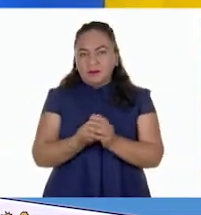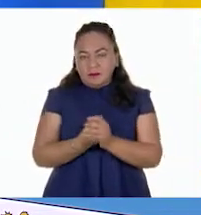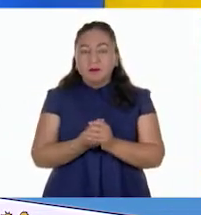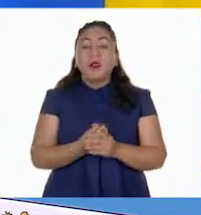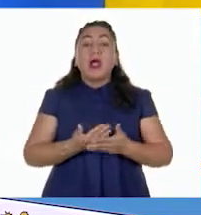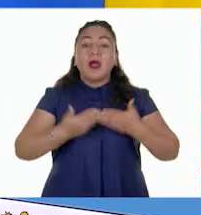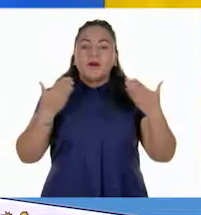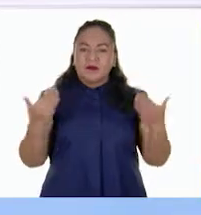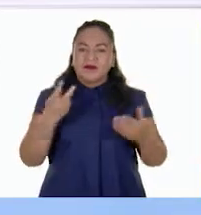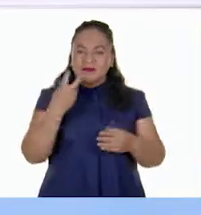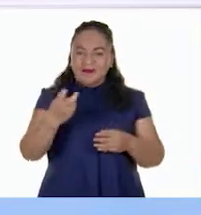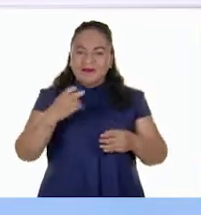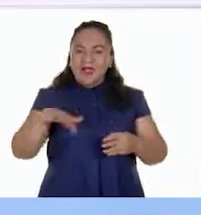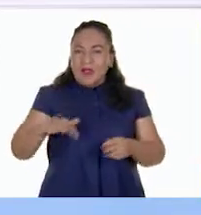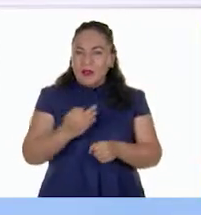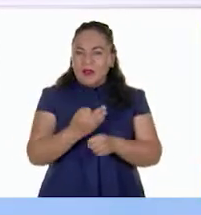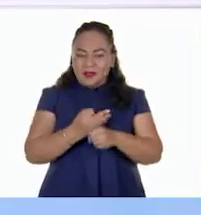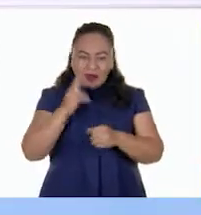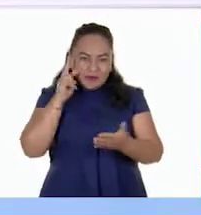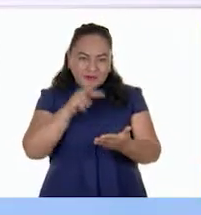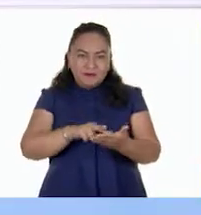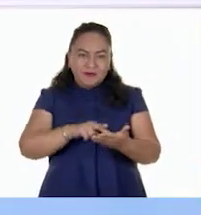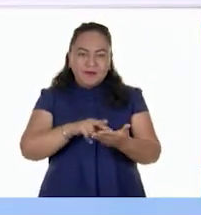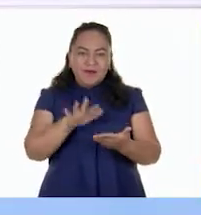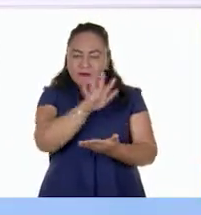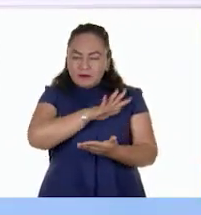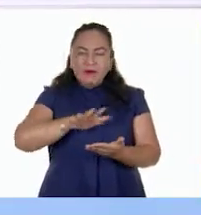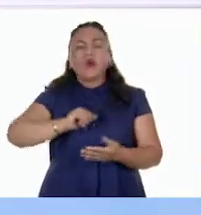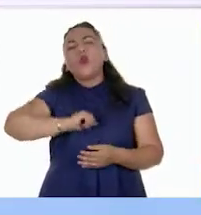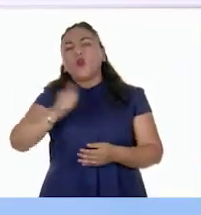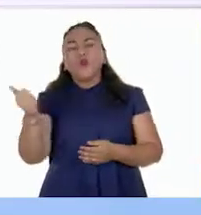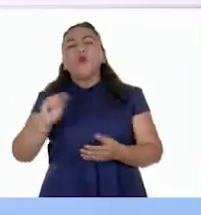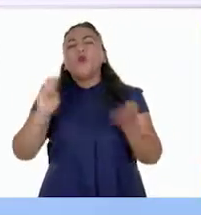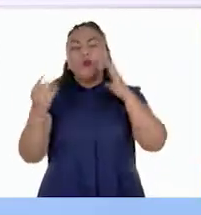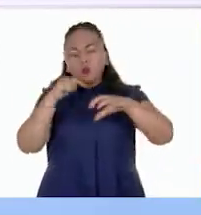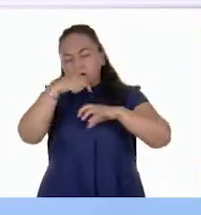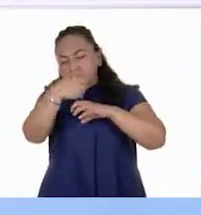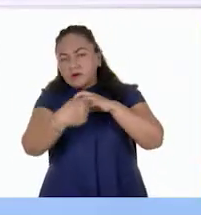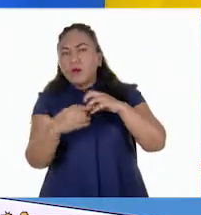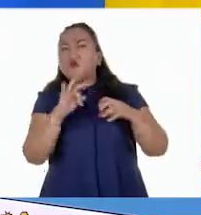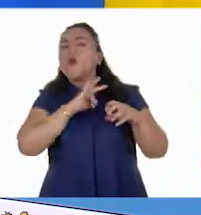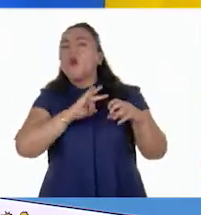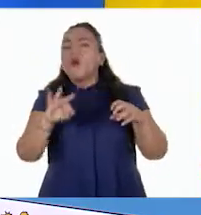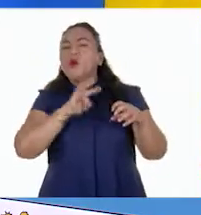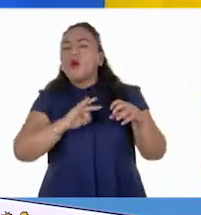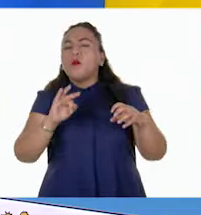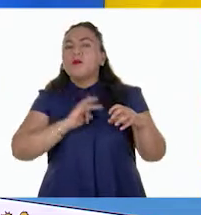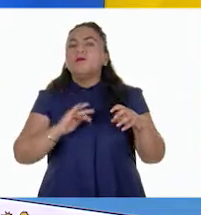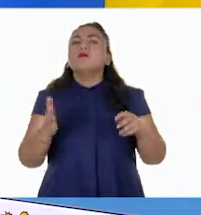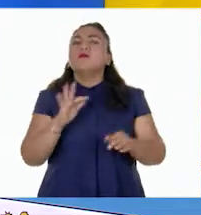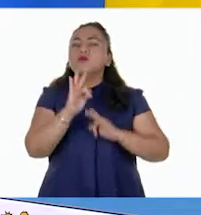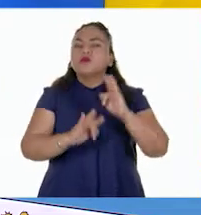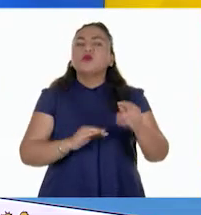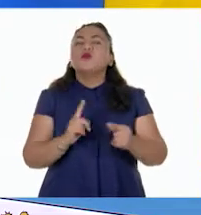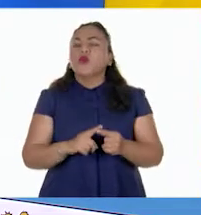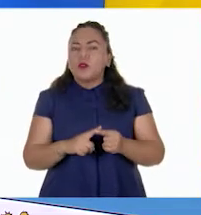condiciones geográficas que acabamos de revisar, ¿en qué otras partes del mundo se podrá realizar esta actividad económica?